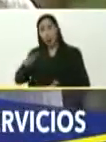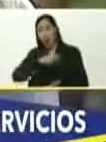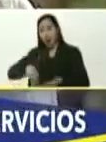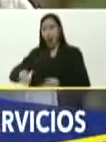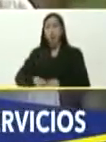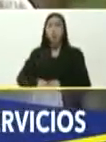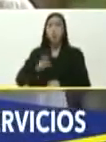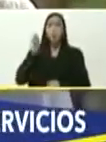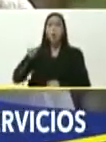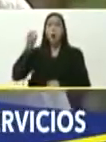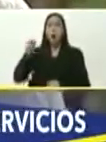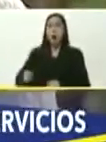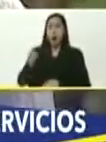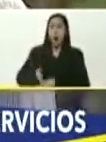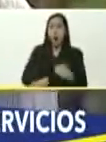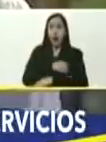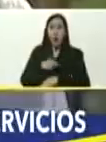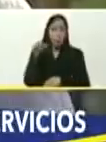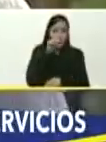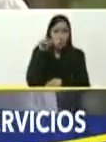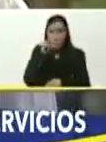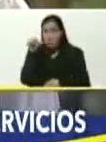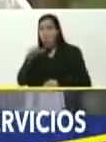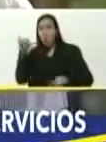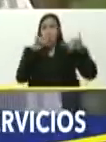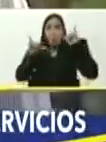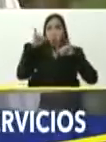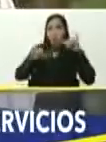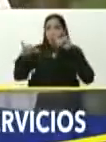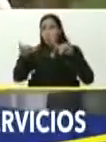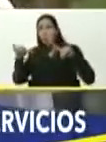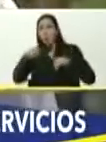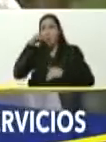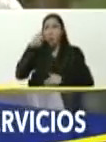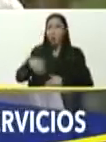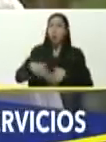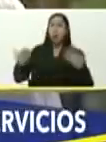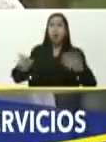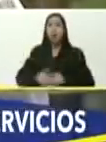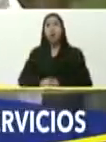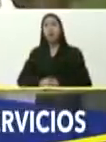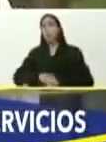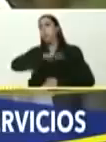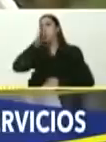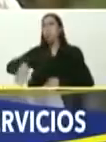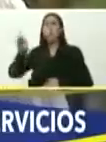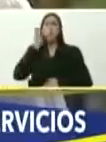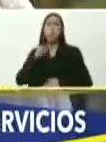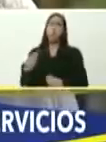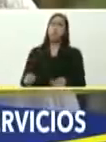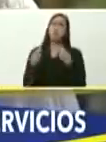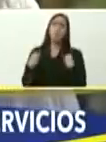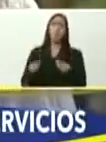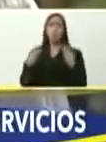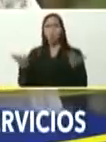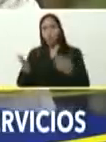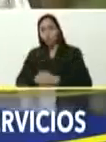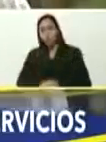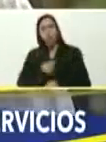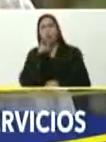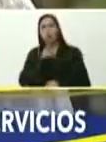un antro de droga, de alcoholismo, de prostitución, una montaña de basura, prostíbulos, de todo,